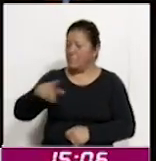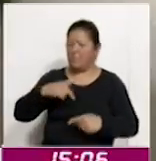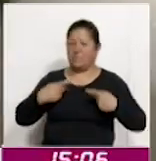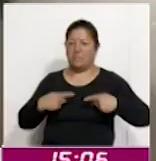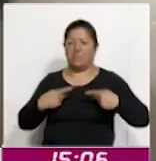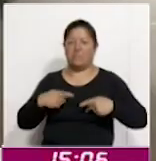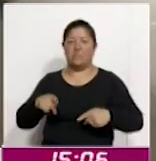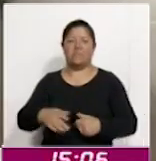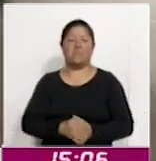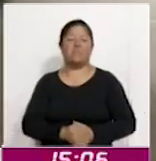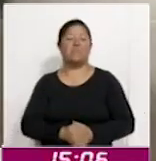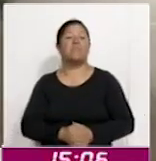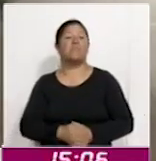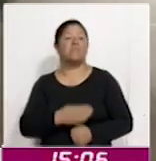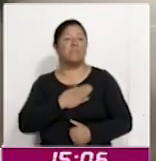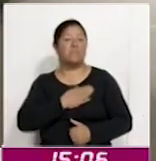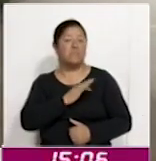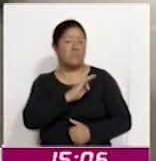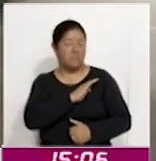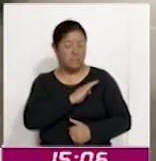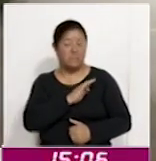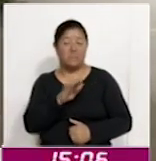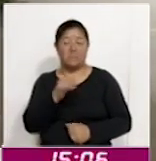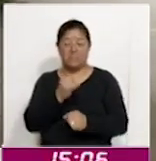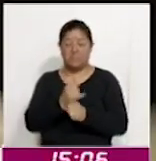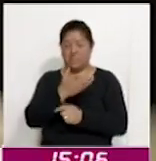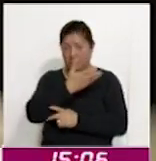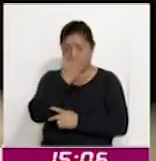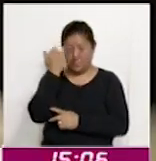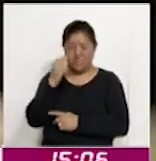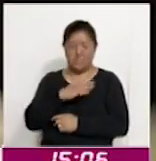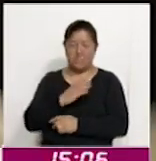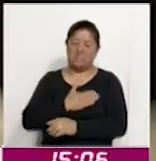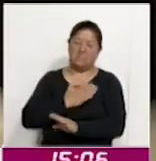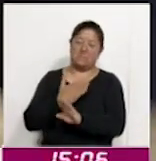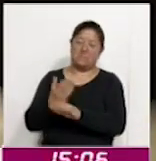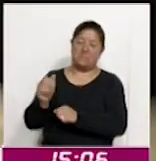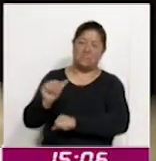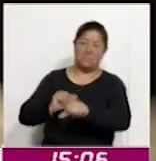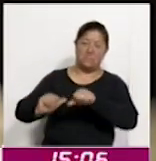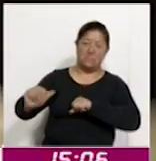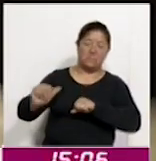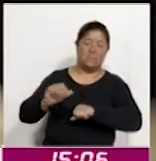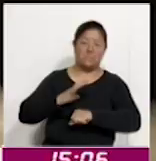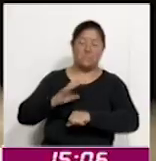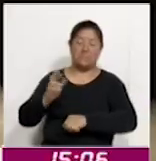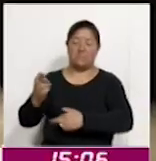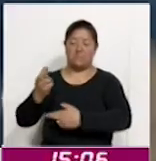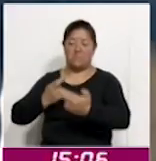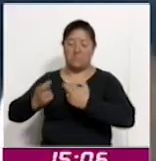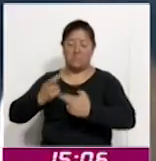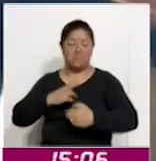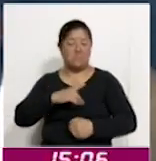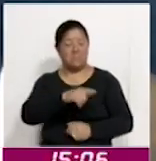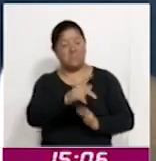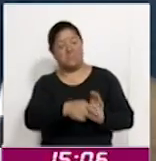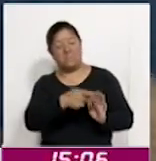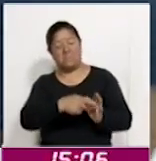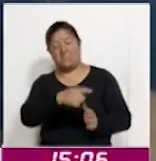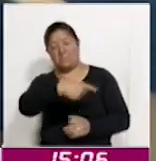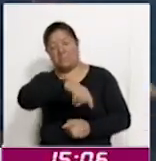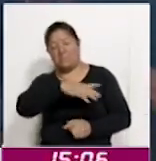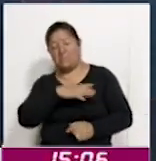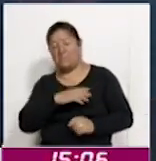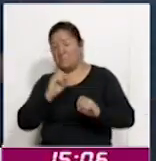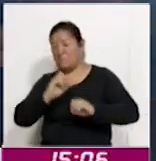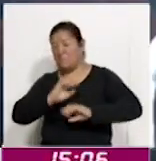presunción de buena fe y de inocencia, prohibición de represalias, integridad personal, no revictimización, transparencia y